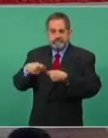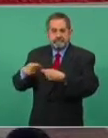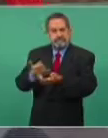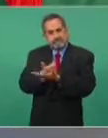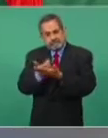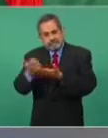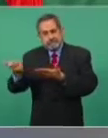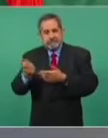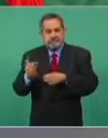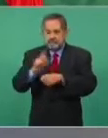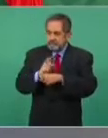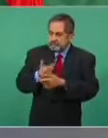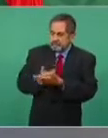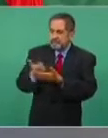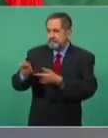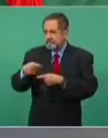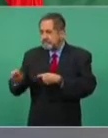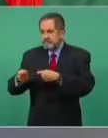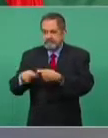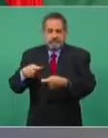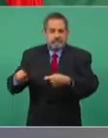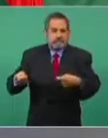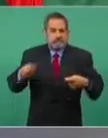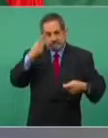jornal por cultivar sus tierras.